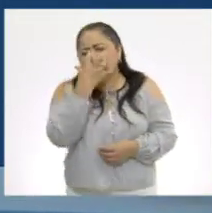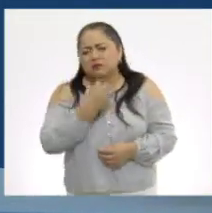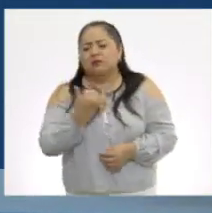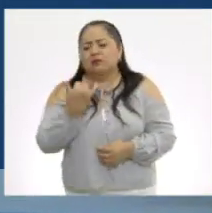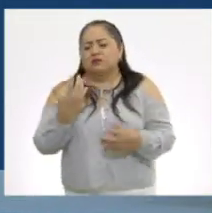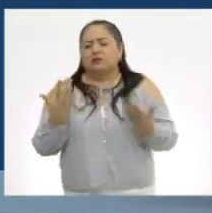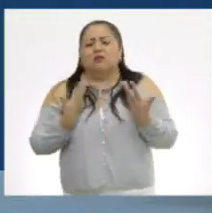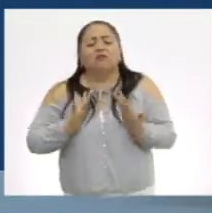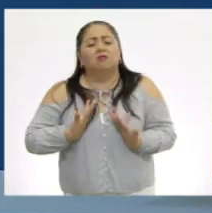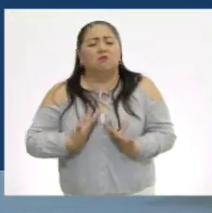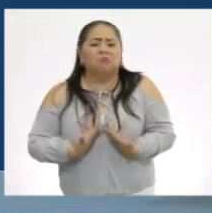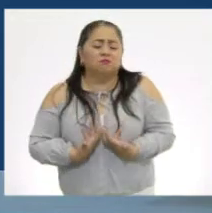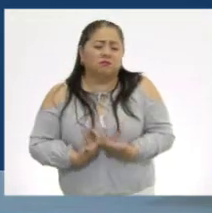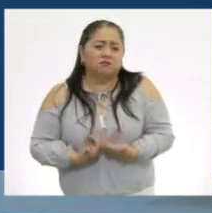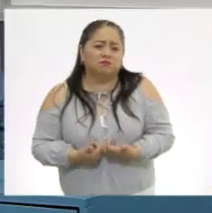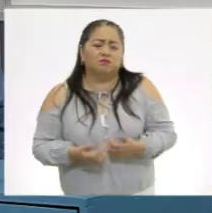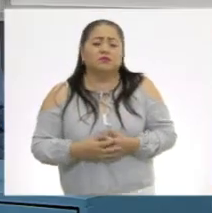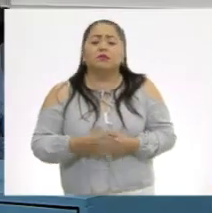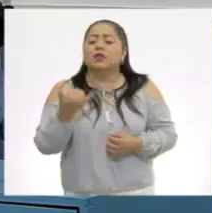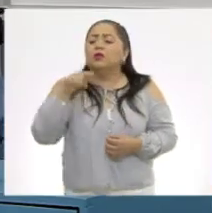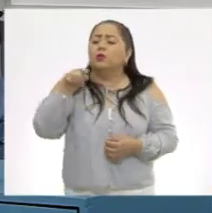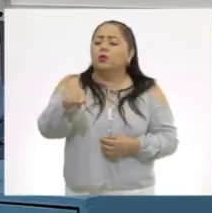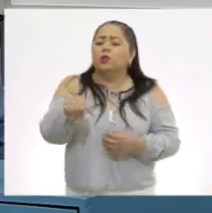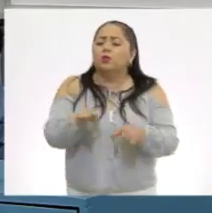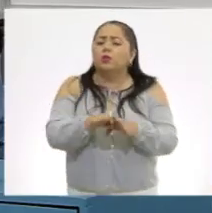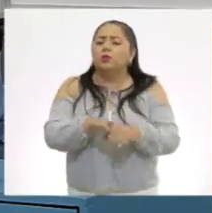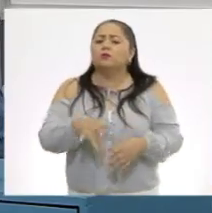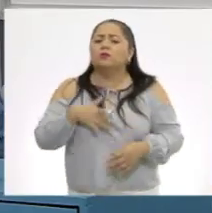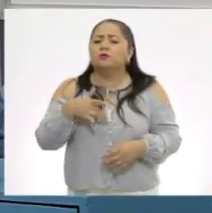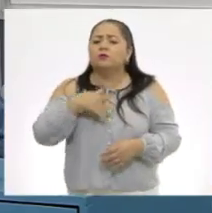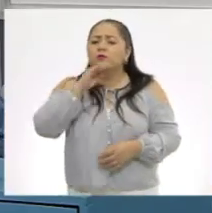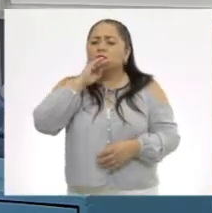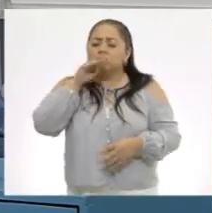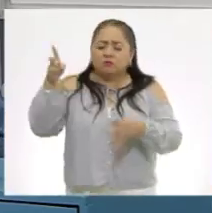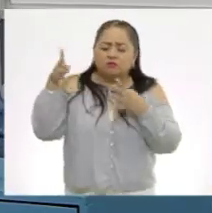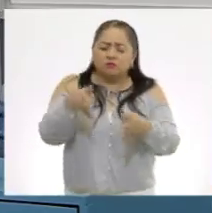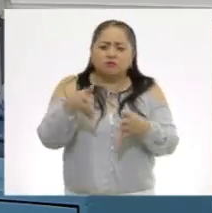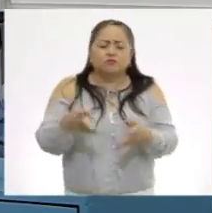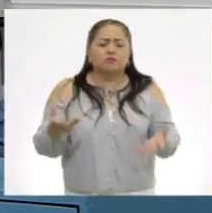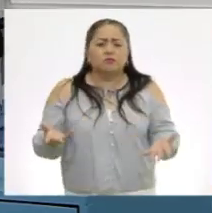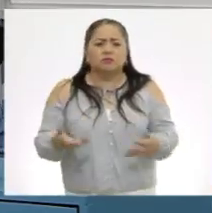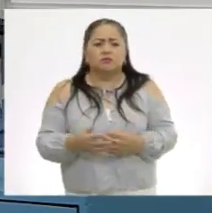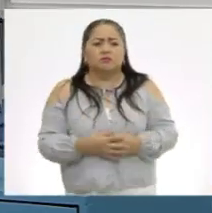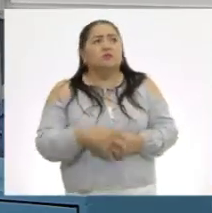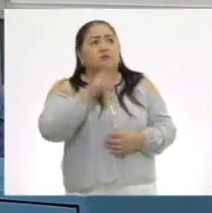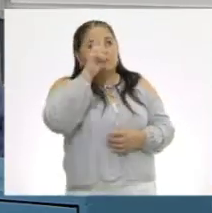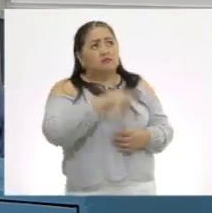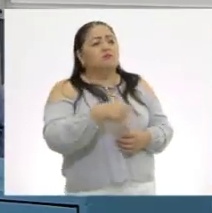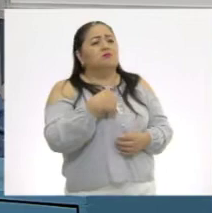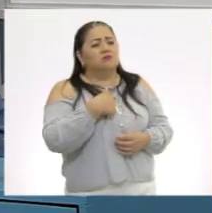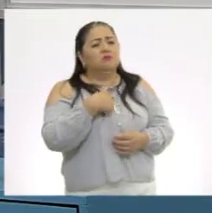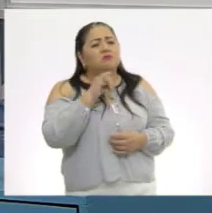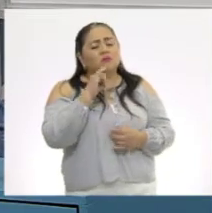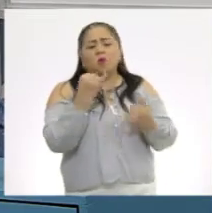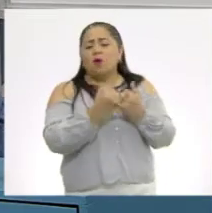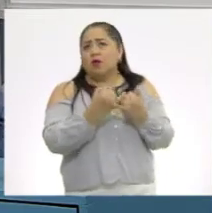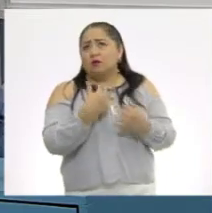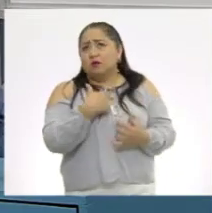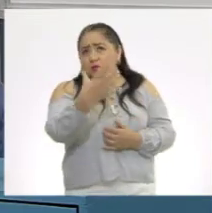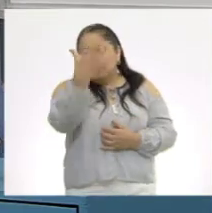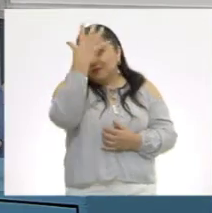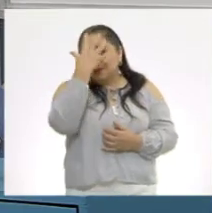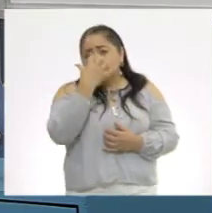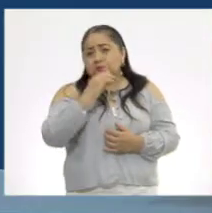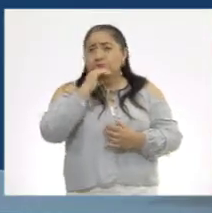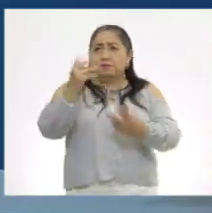decepcionada. ¿Y tú cómo te sentiste cuando tu mamá te regañó? Ay, también me dio mucha tristeza.